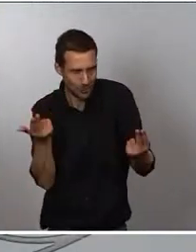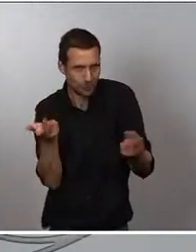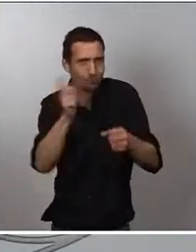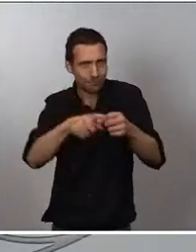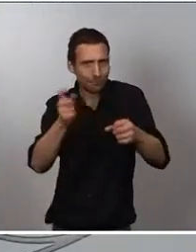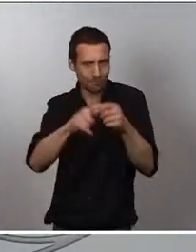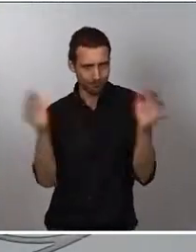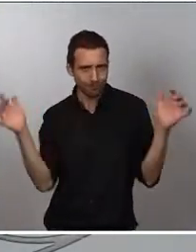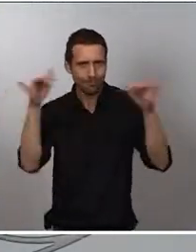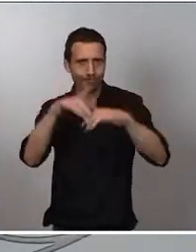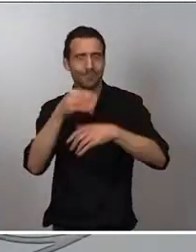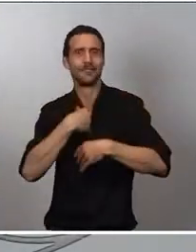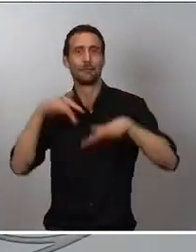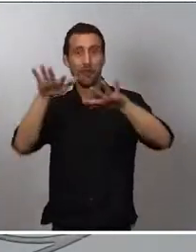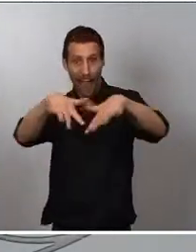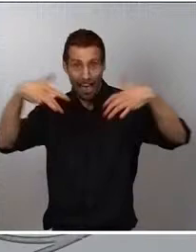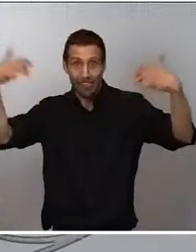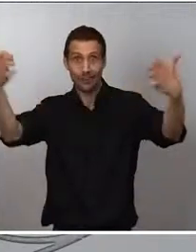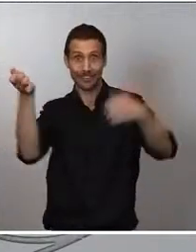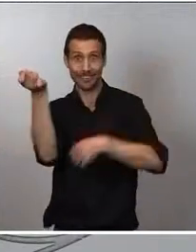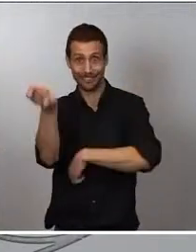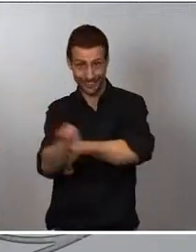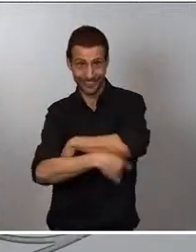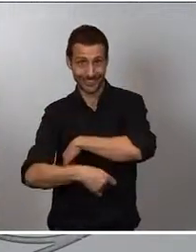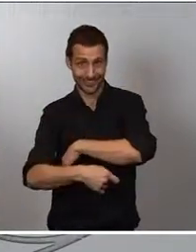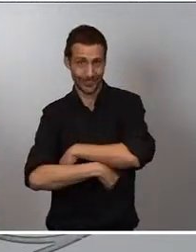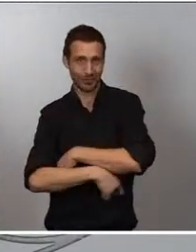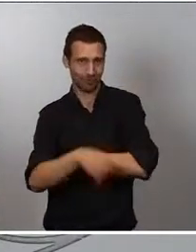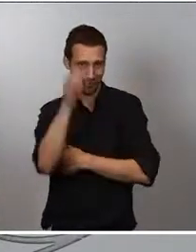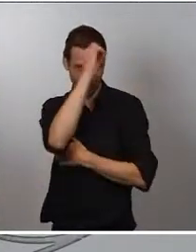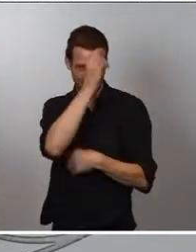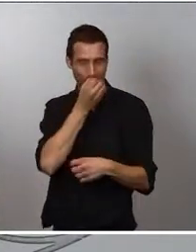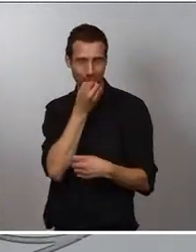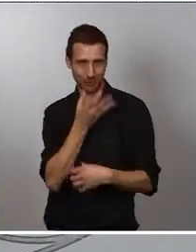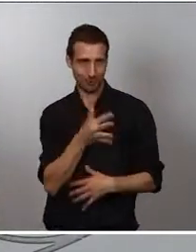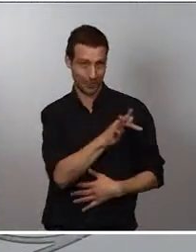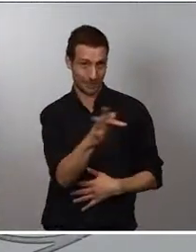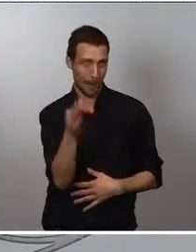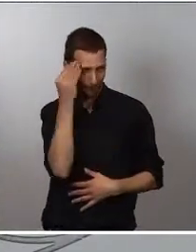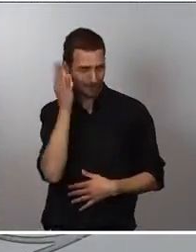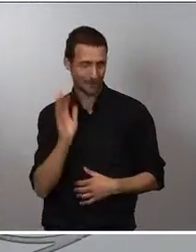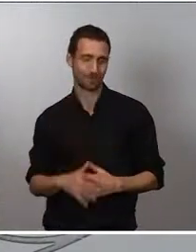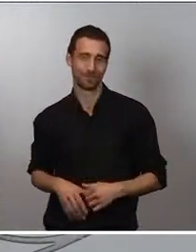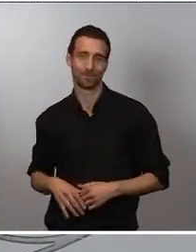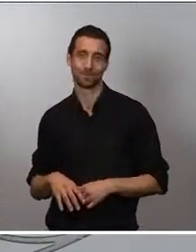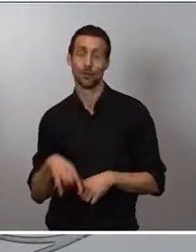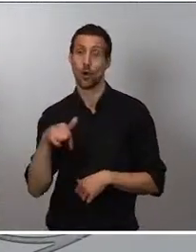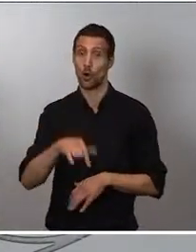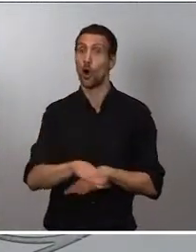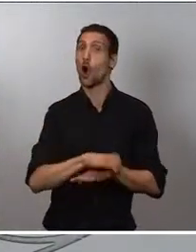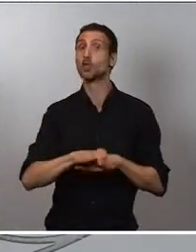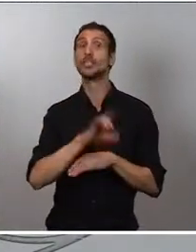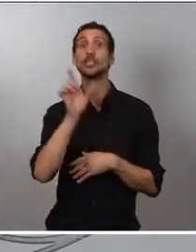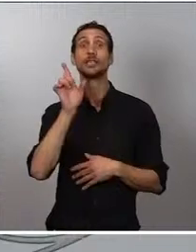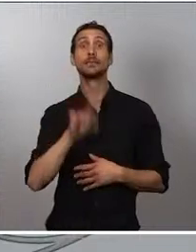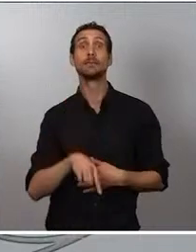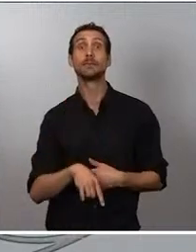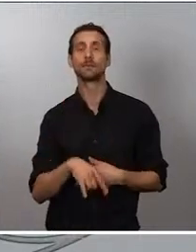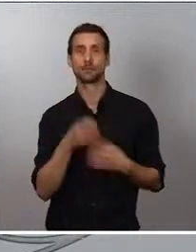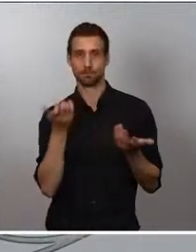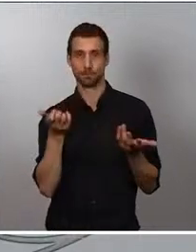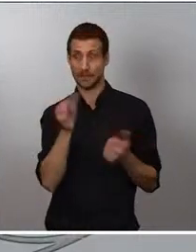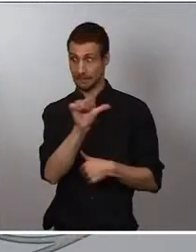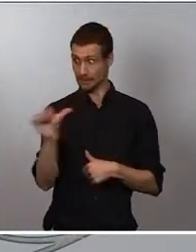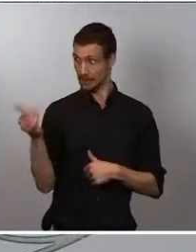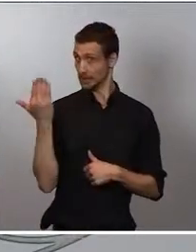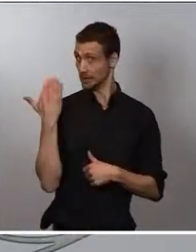los estadios en este mes de agosto. También hemos compartido en el consejo de hoy que la semana pasada, concretamente el jueves,